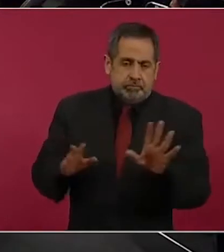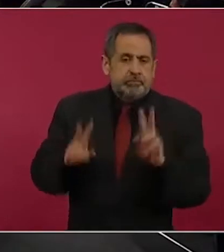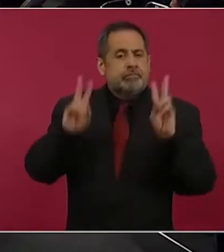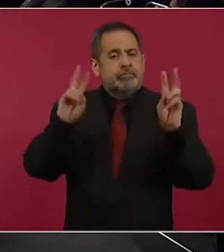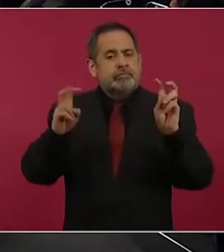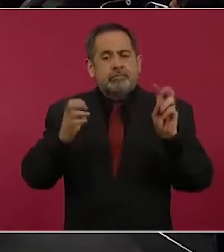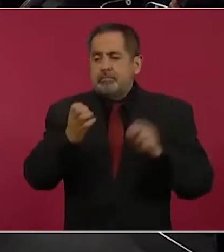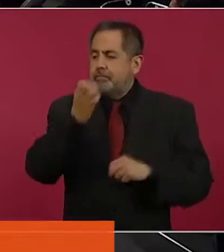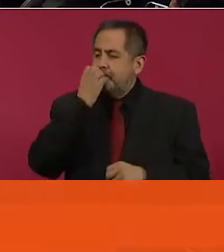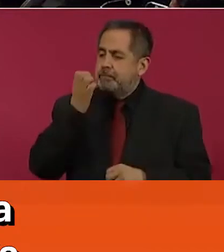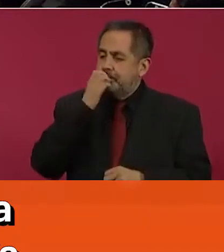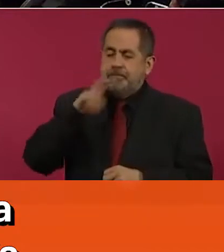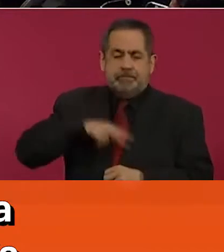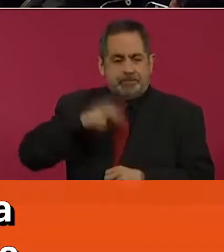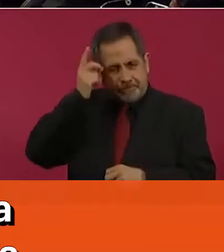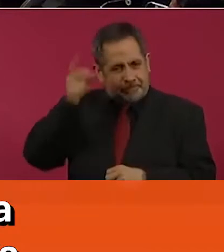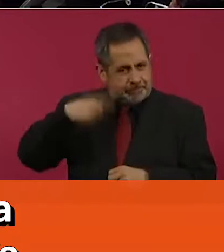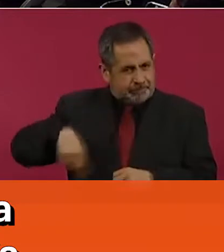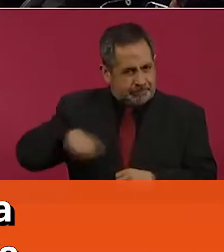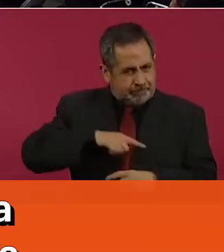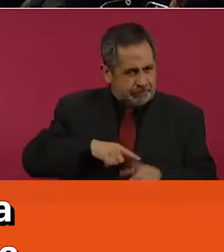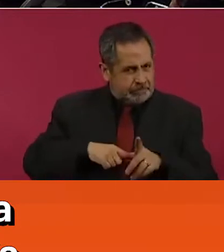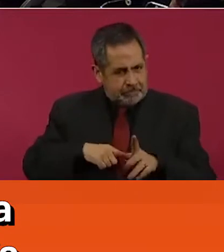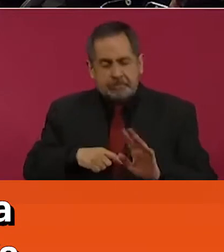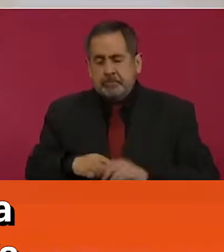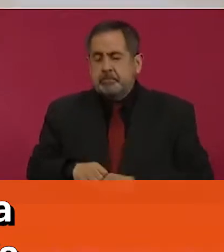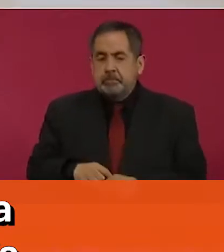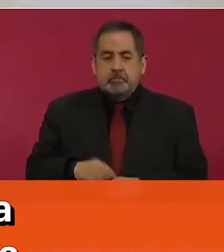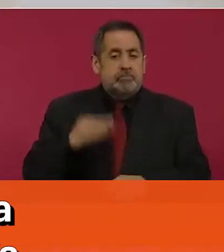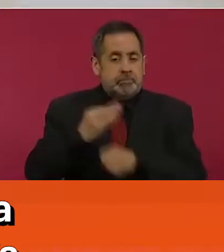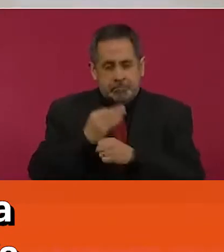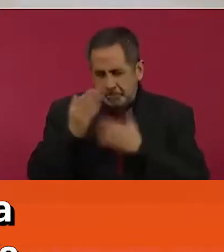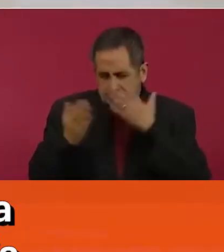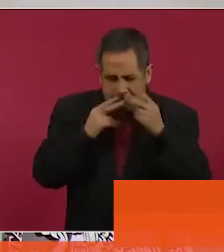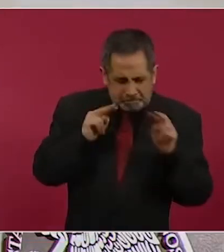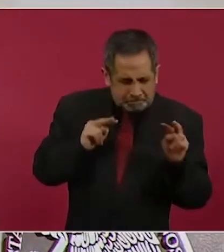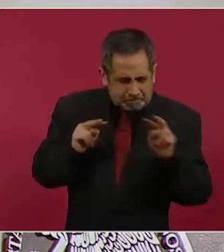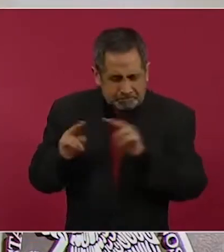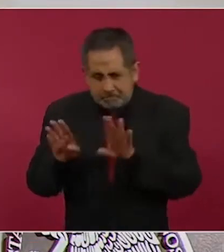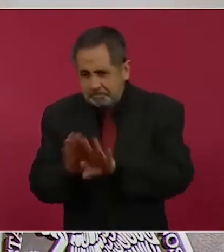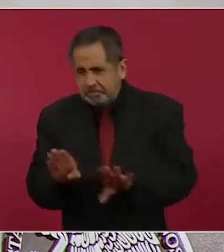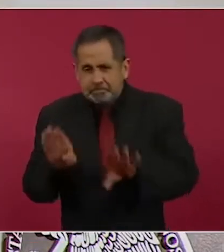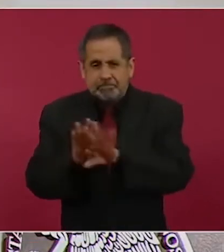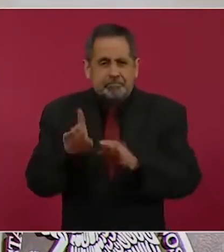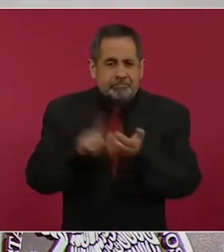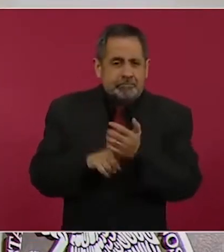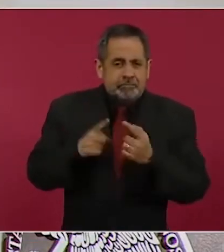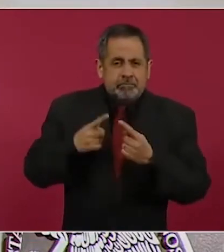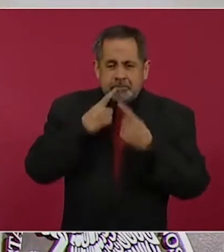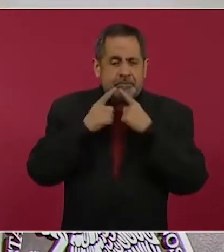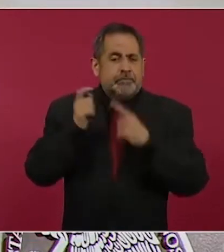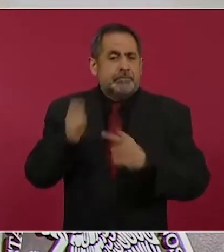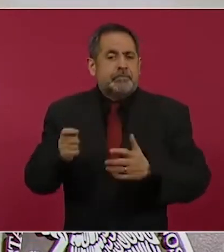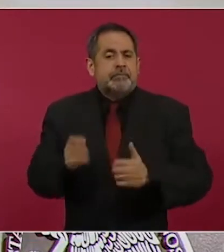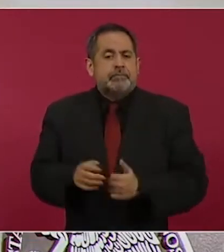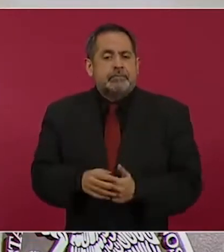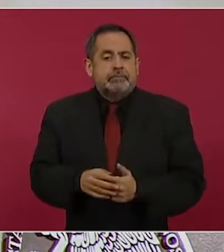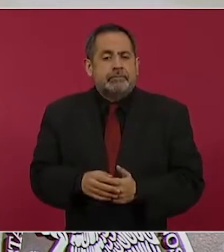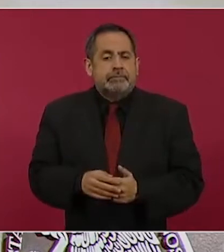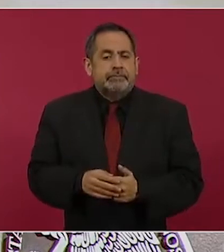Es Nuestra, haciendo una valoración sobre todo de tomar las